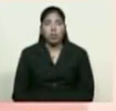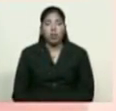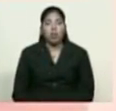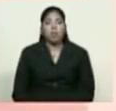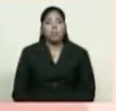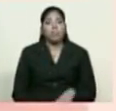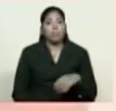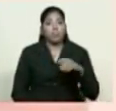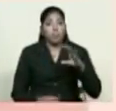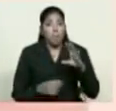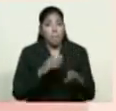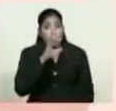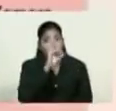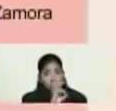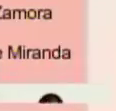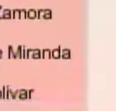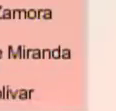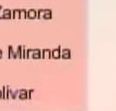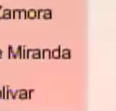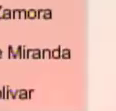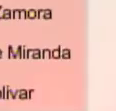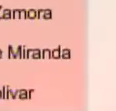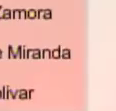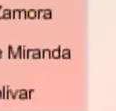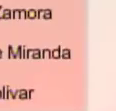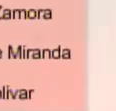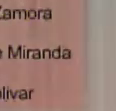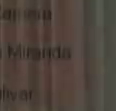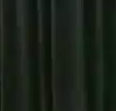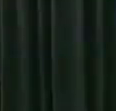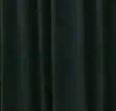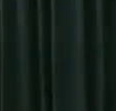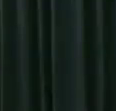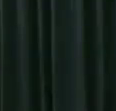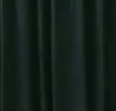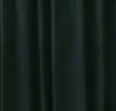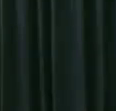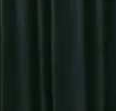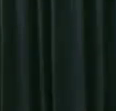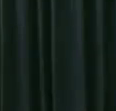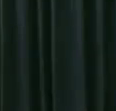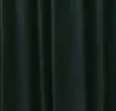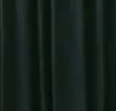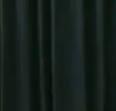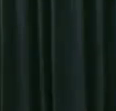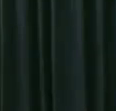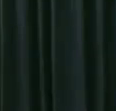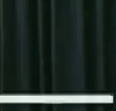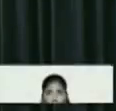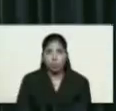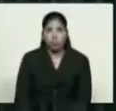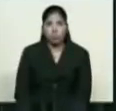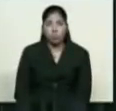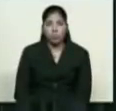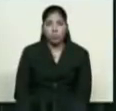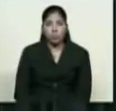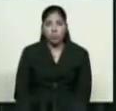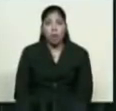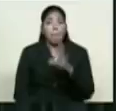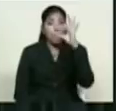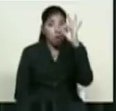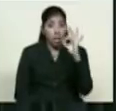denominaciones en formato de billete. Segundo, estas dos iniciativas constituyen una profunda revolución